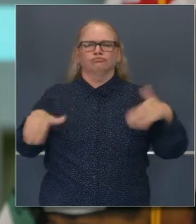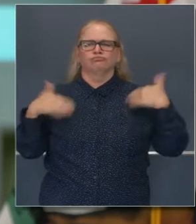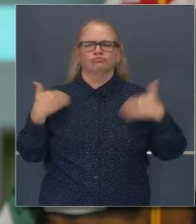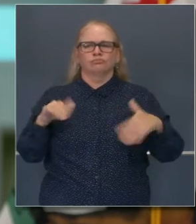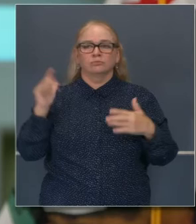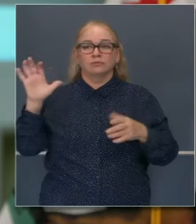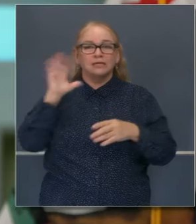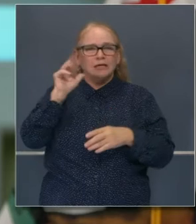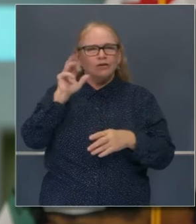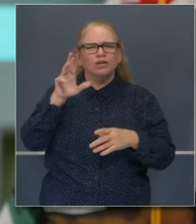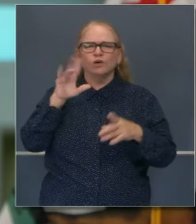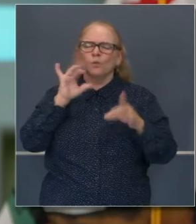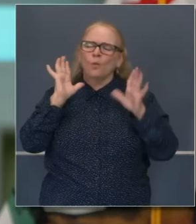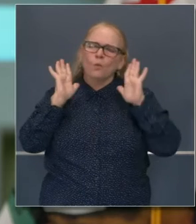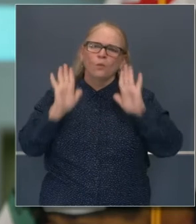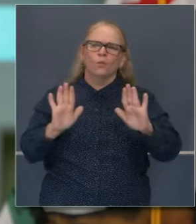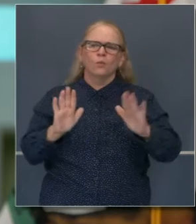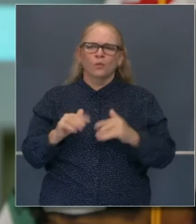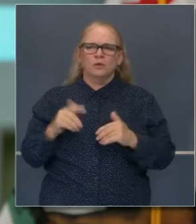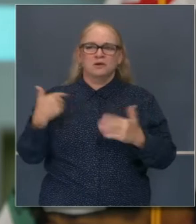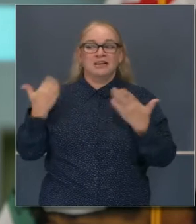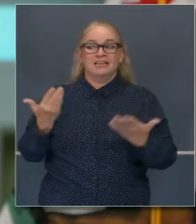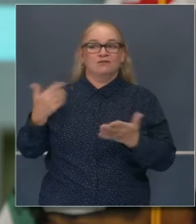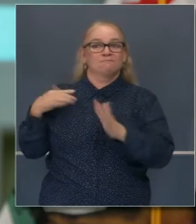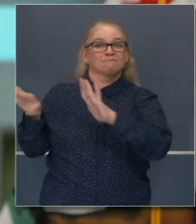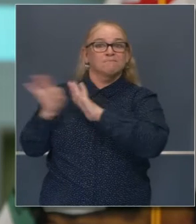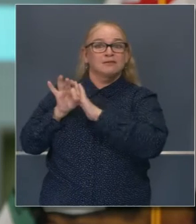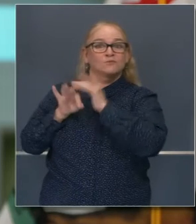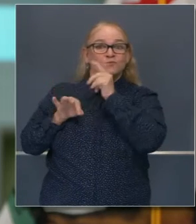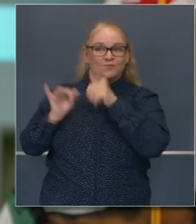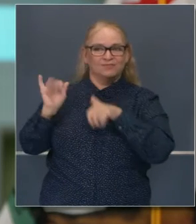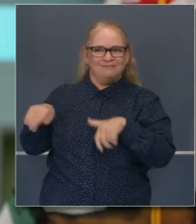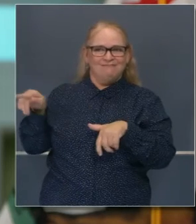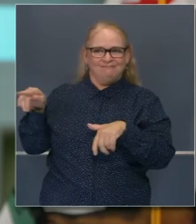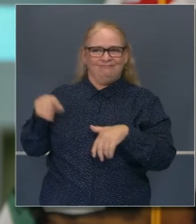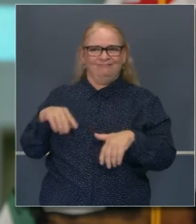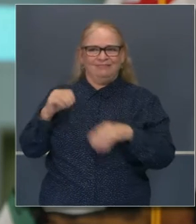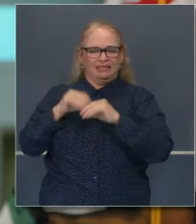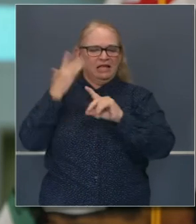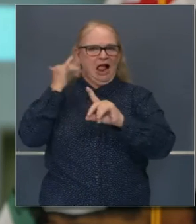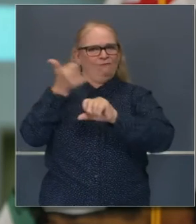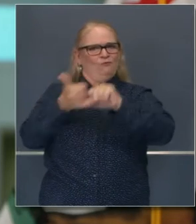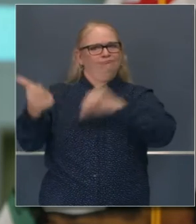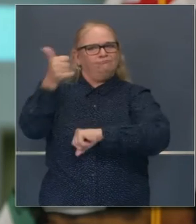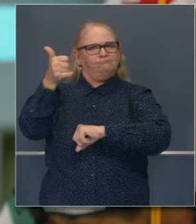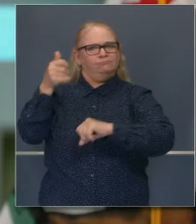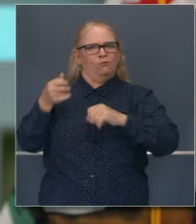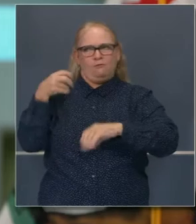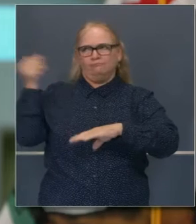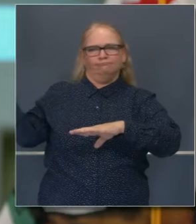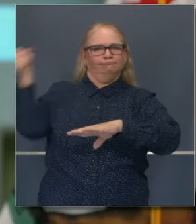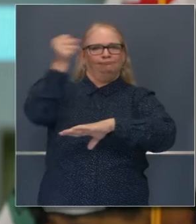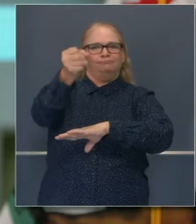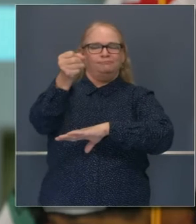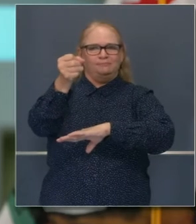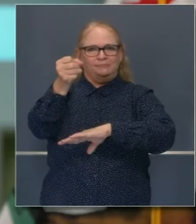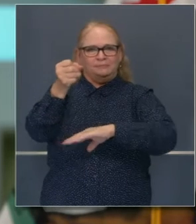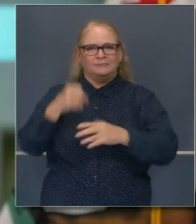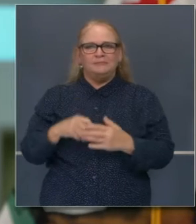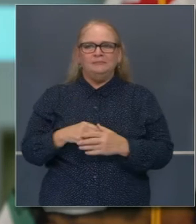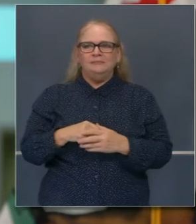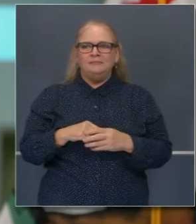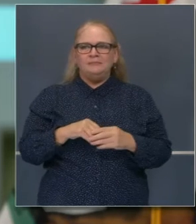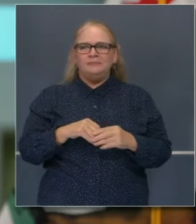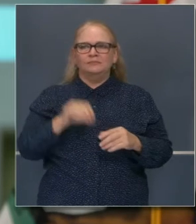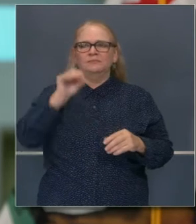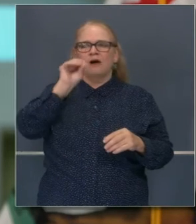carrera culmina en un escaño en la Corte Suprema de California. El espíritu de Albert Wendell Holmes que dijo, la vida de la ley